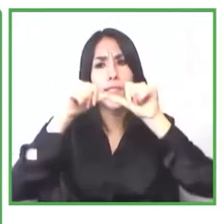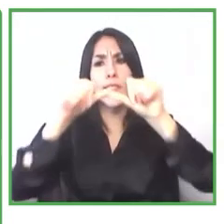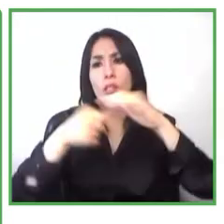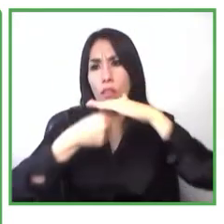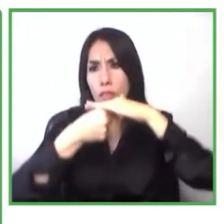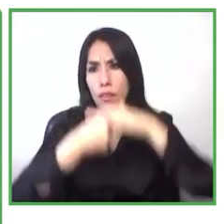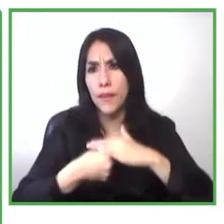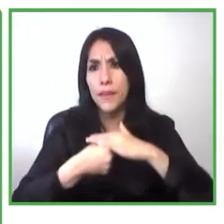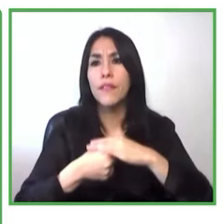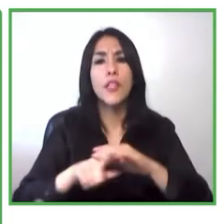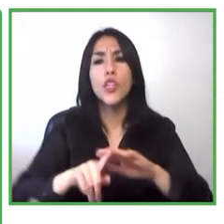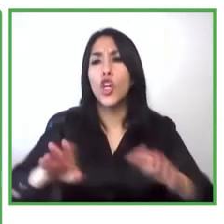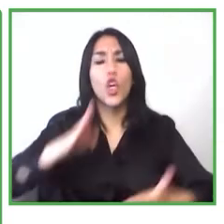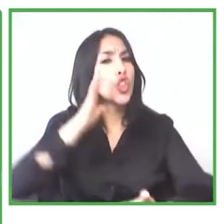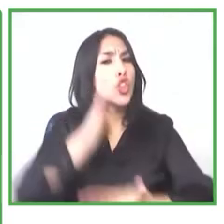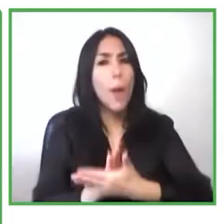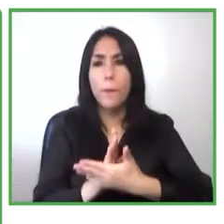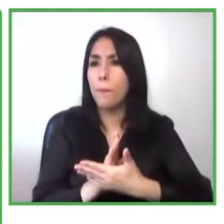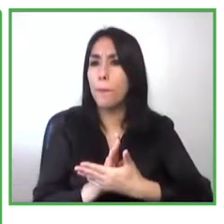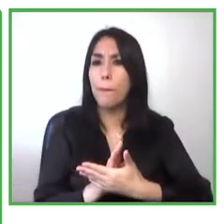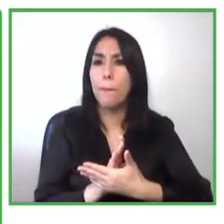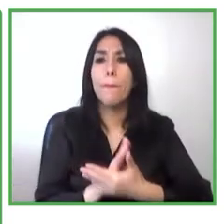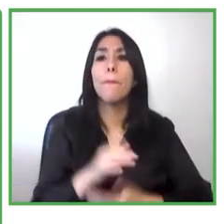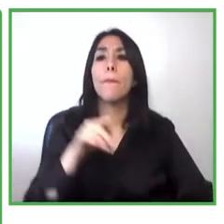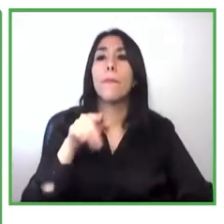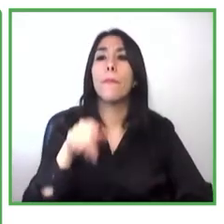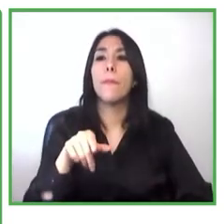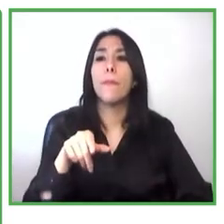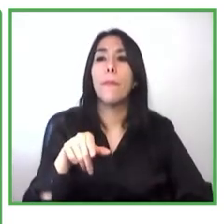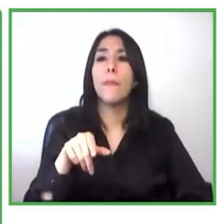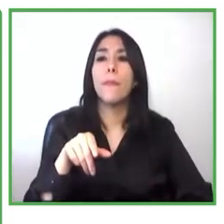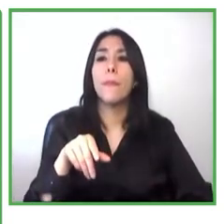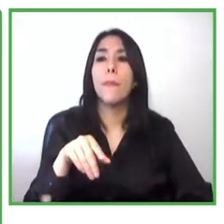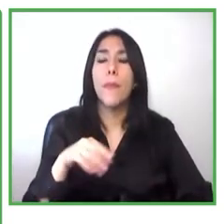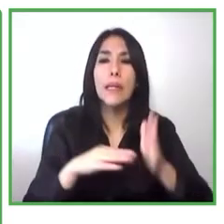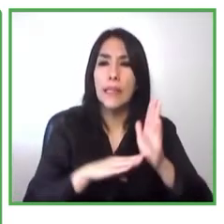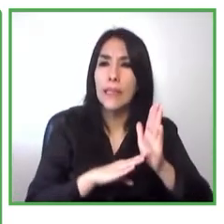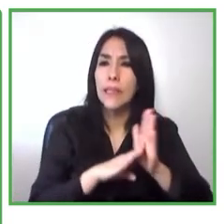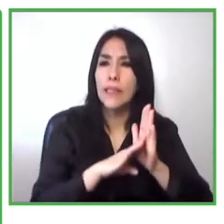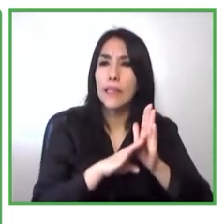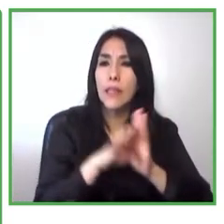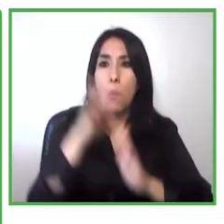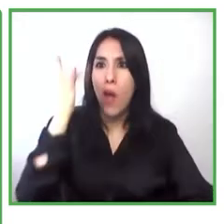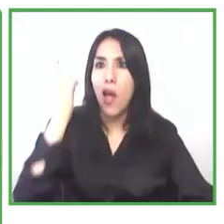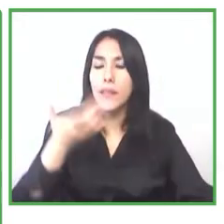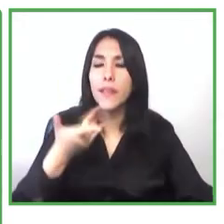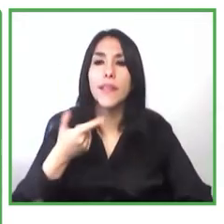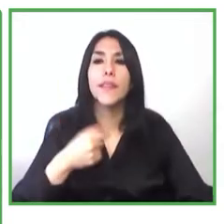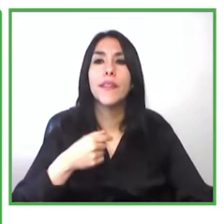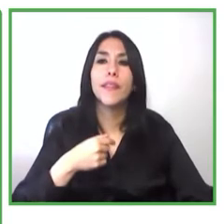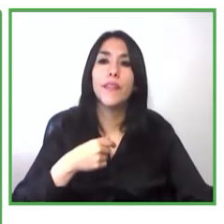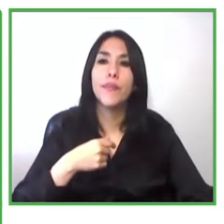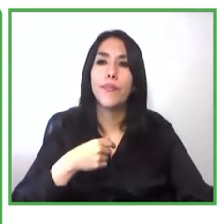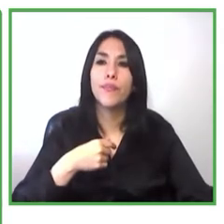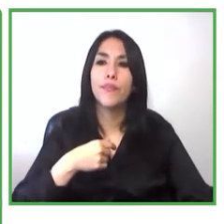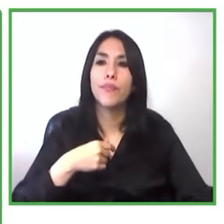es un excelente paso porque de hecho desde que el programa se implementó